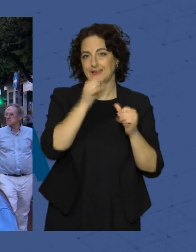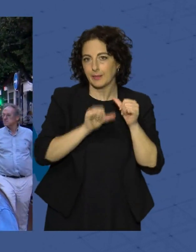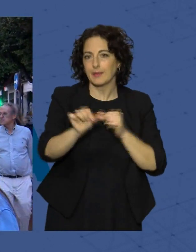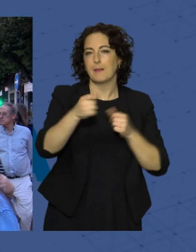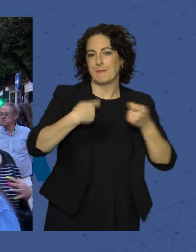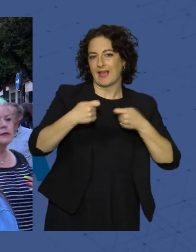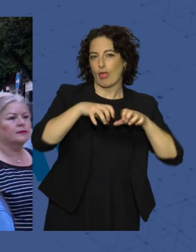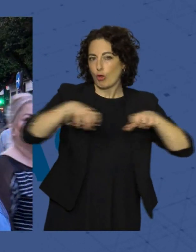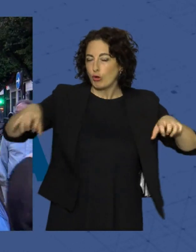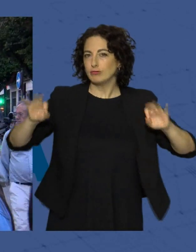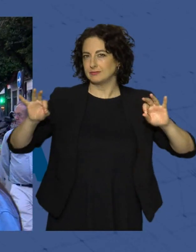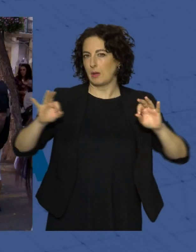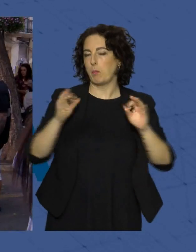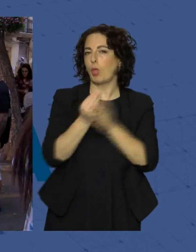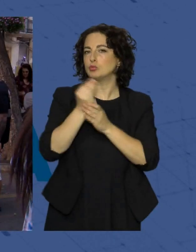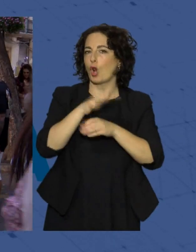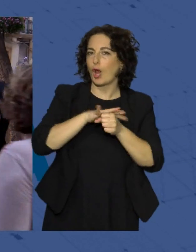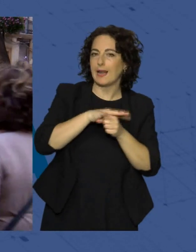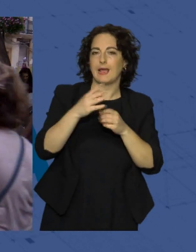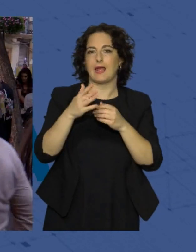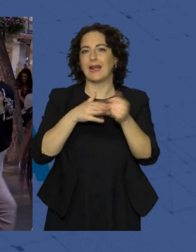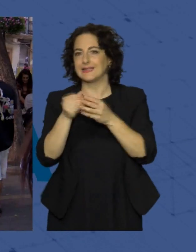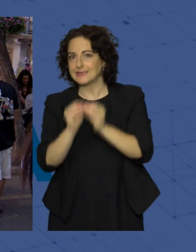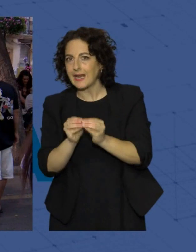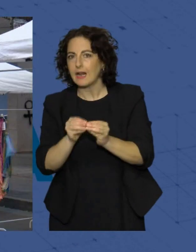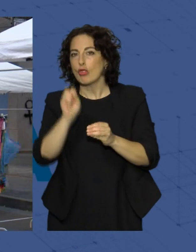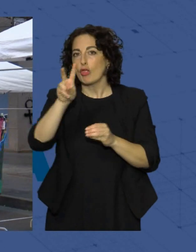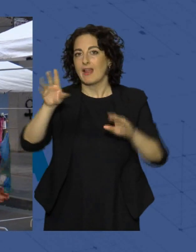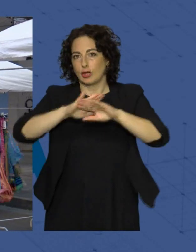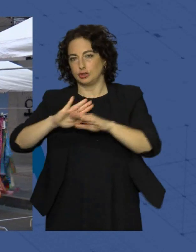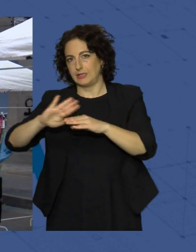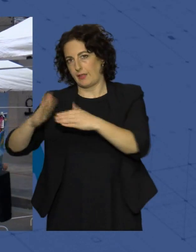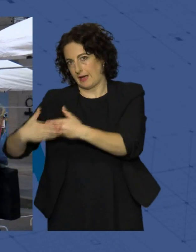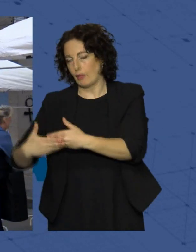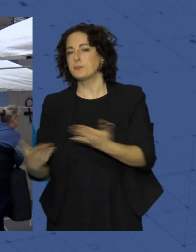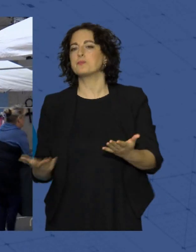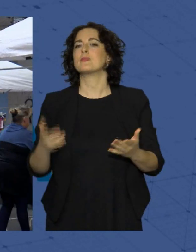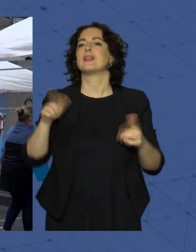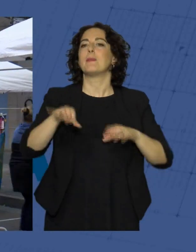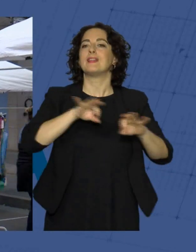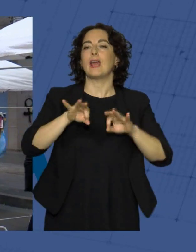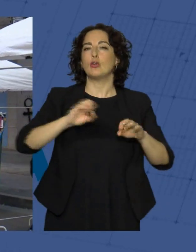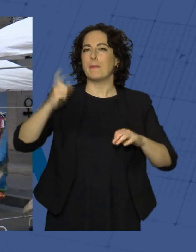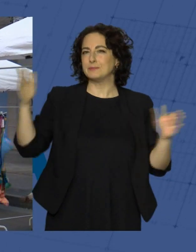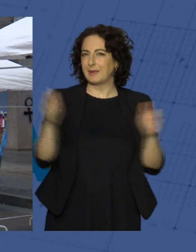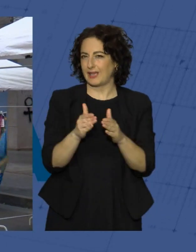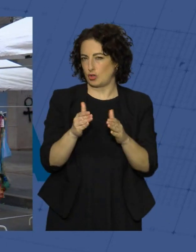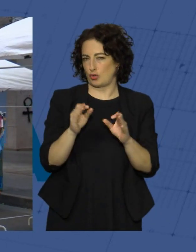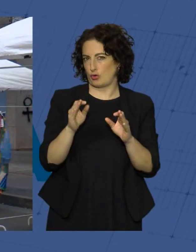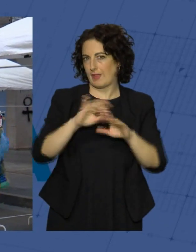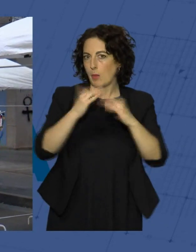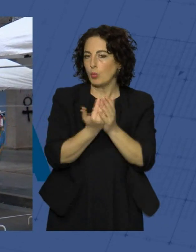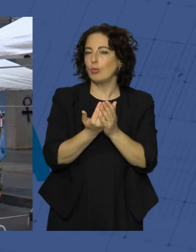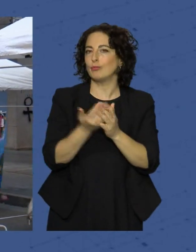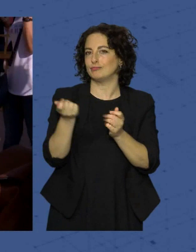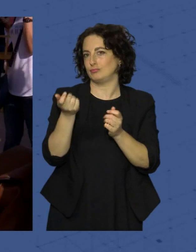el mercadillo de productos locales y artesanales que estuvo abierto hasta las 12 de la noche. En la Rambla Obispo de Perá, el teatro más pequeño del mundo, Petit Cabarán, que hacía las